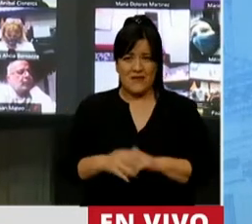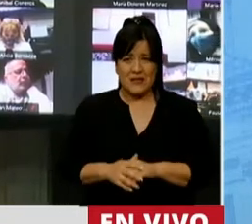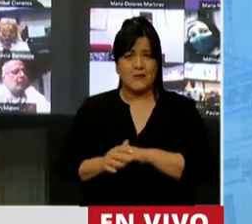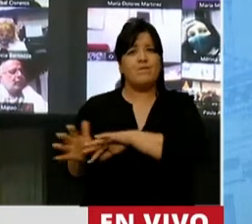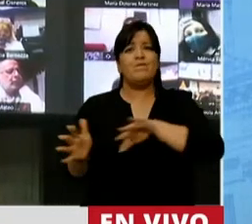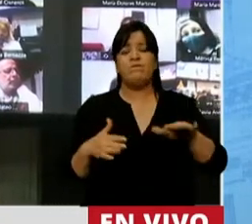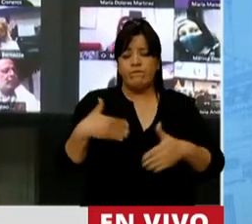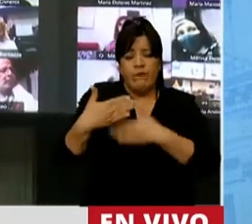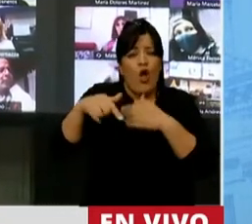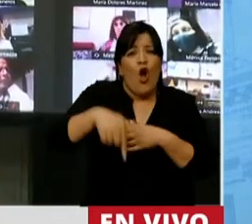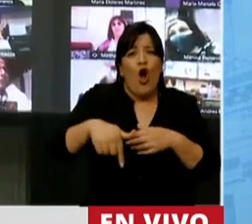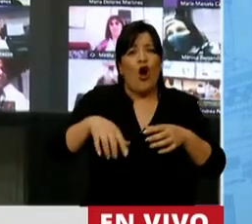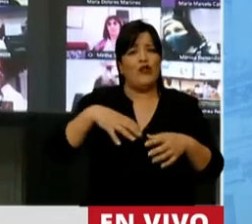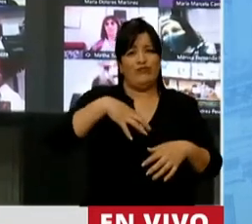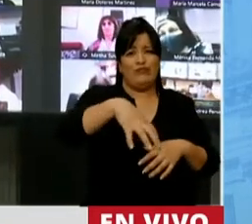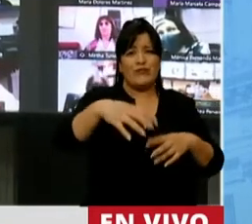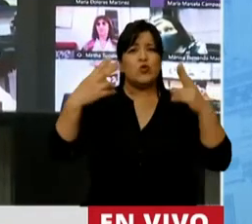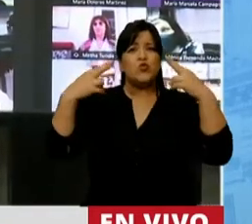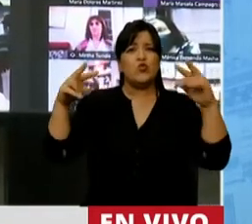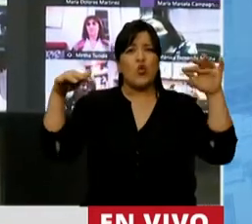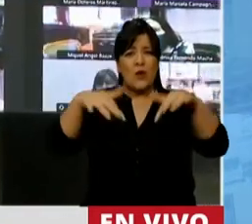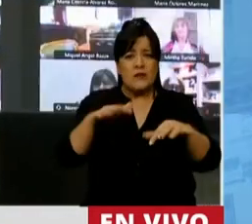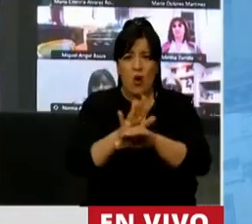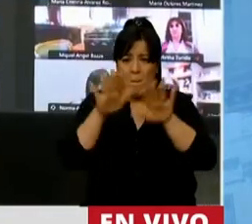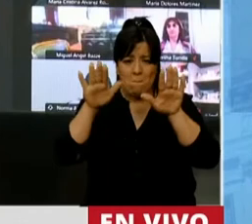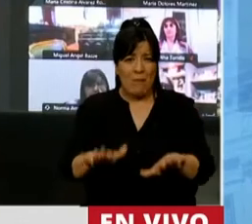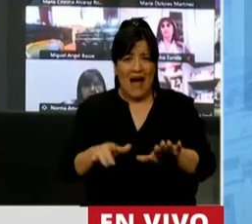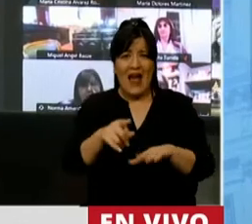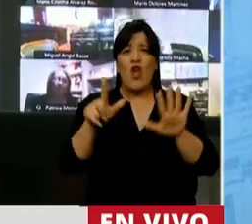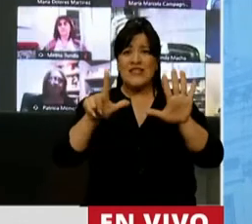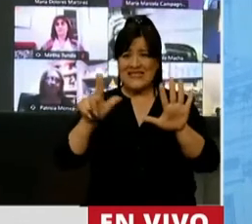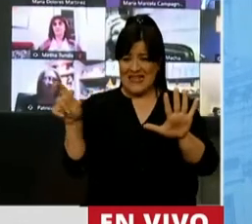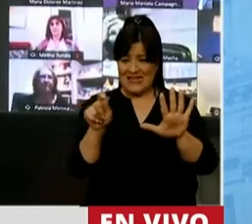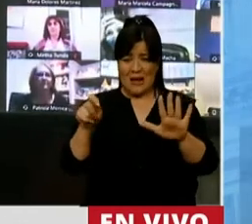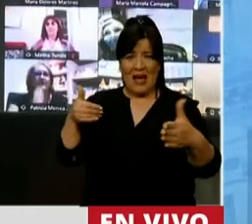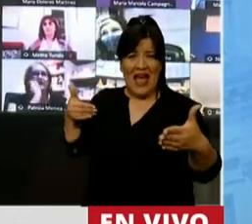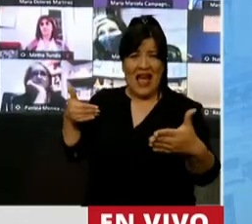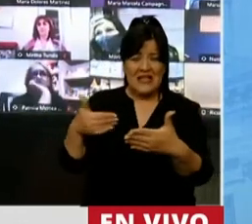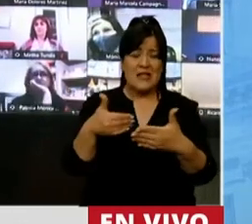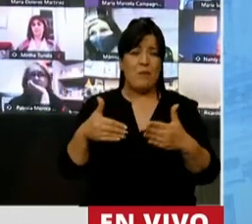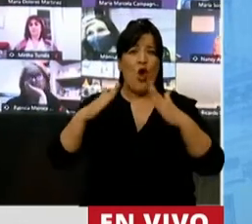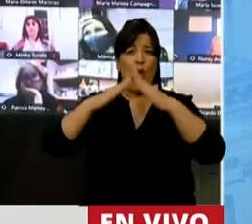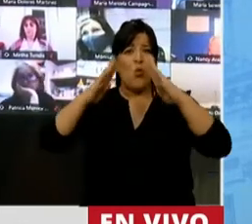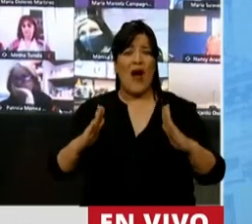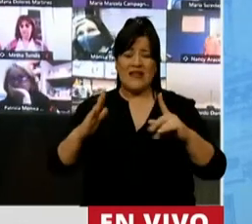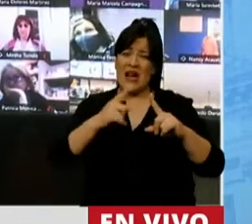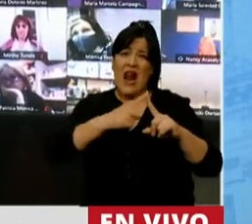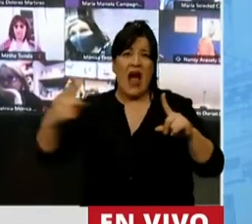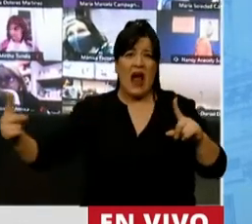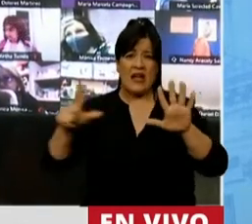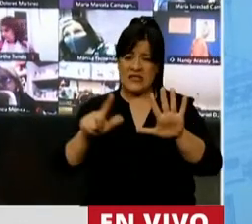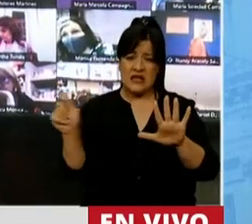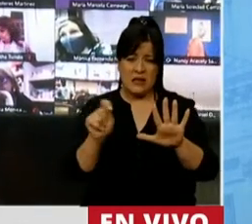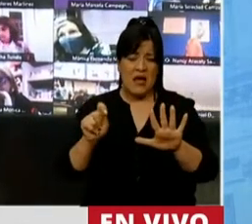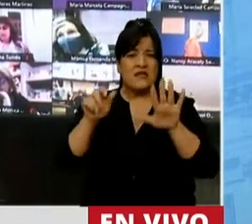hoy con este sector? Este sector está paralizado desde hace siete meses por esta larga cuarentena. No voy a